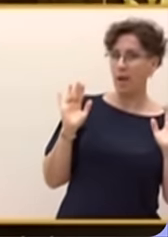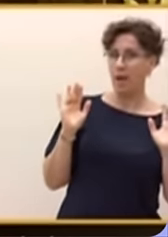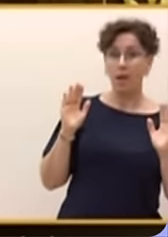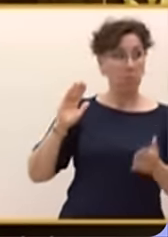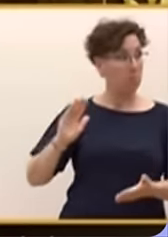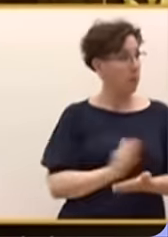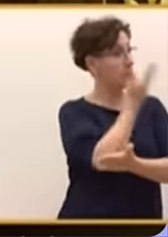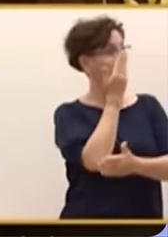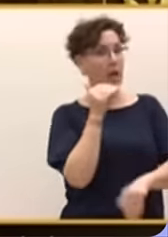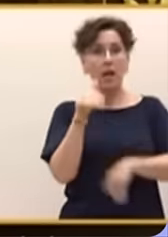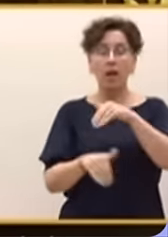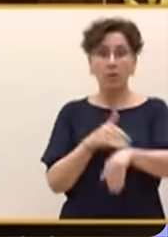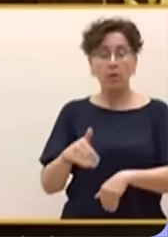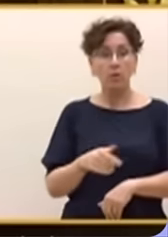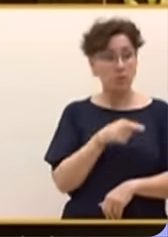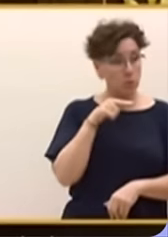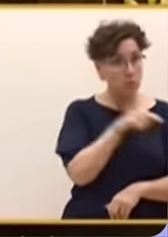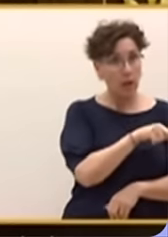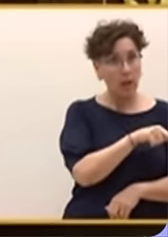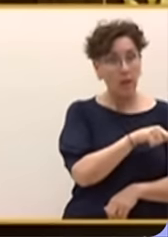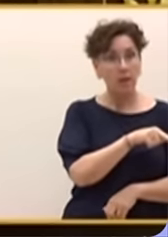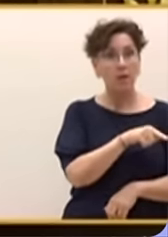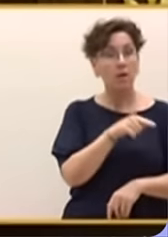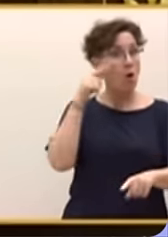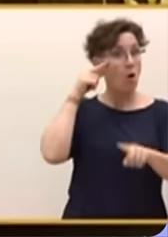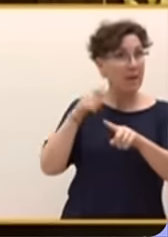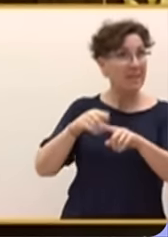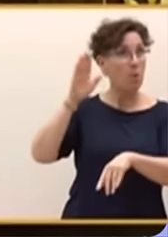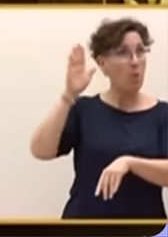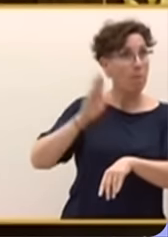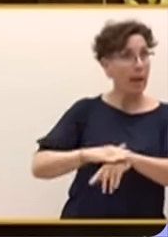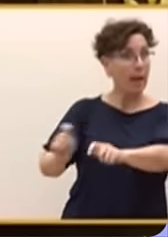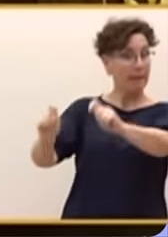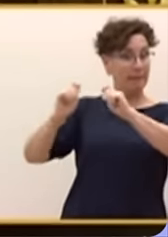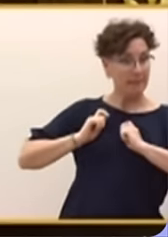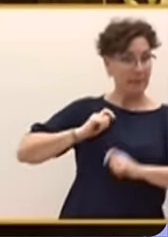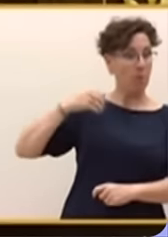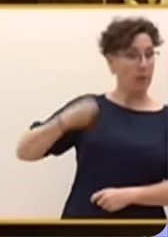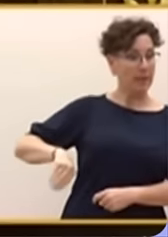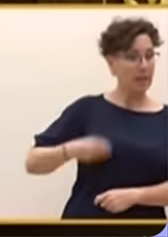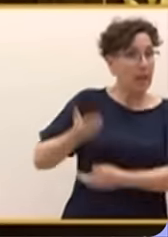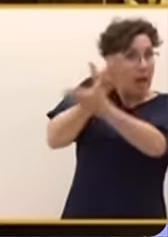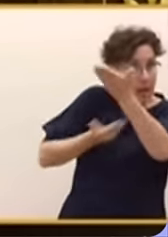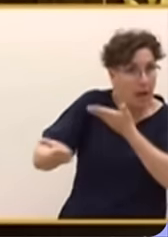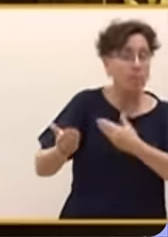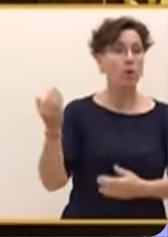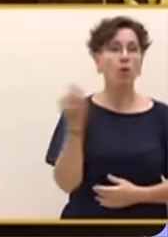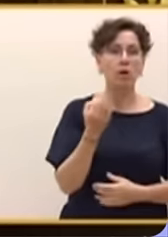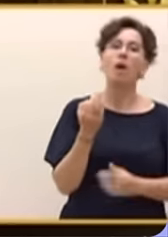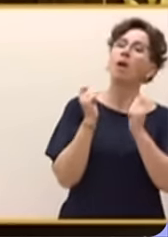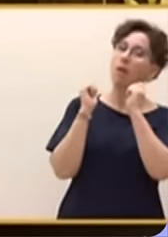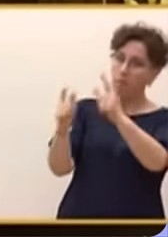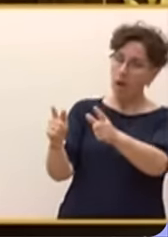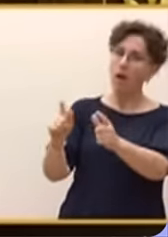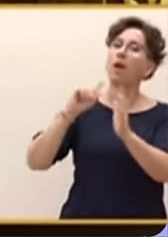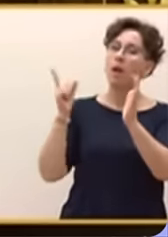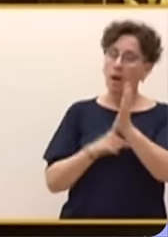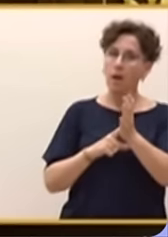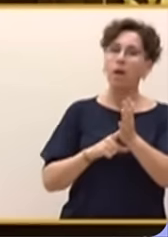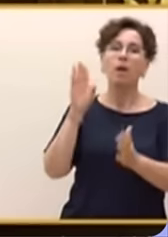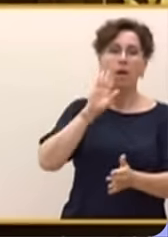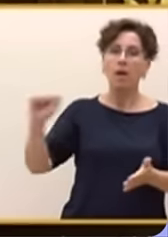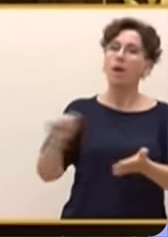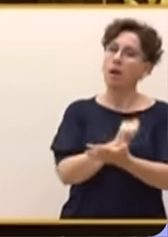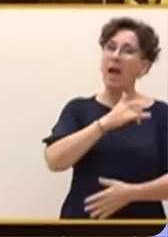Pasaron las elecciones y usted, para comprar una investidura, concedió esa amnistía a los políticos